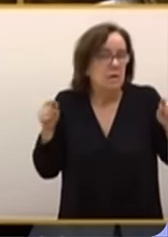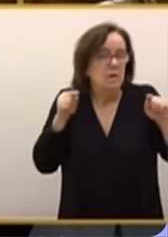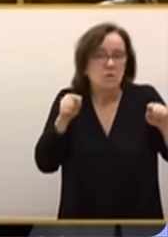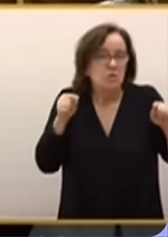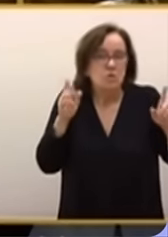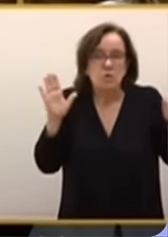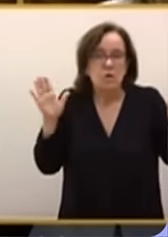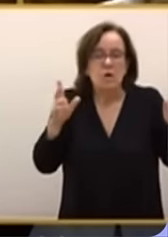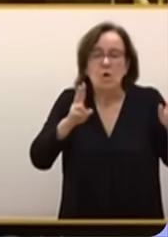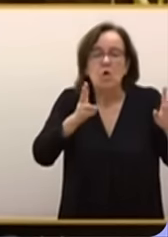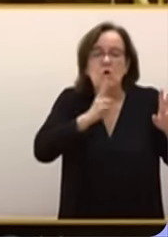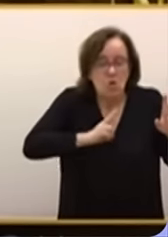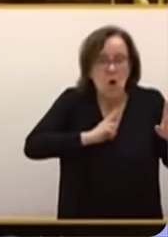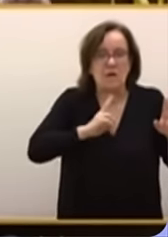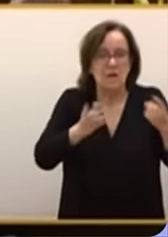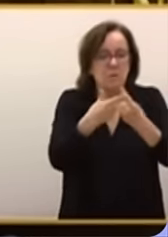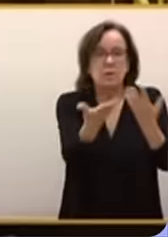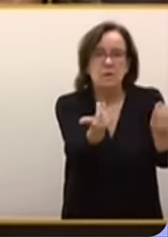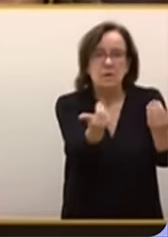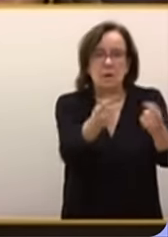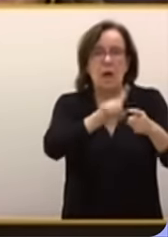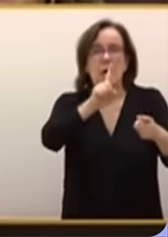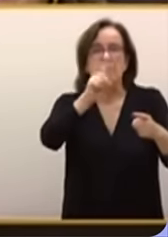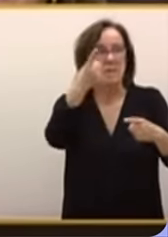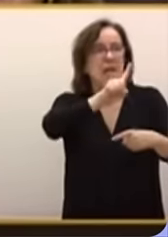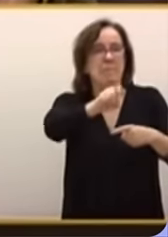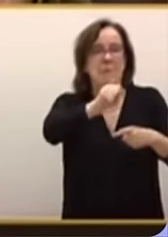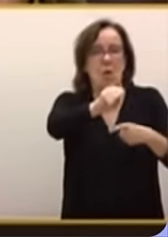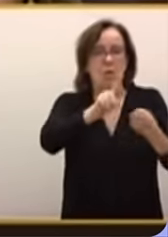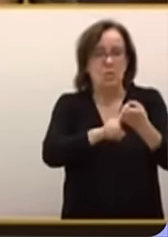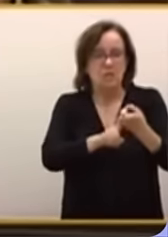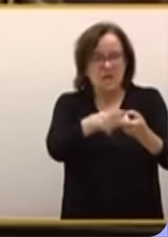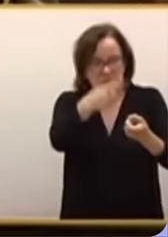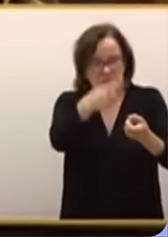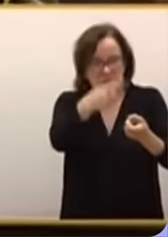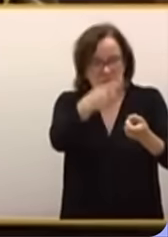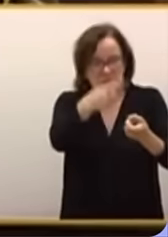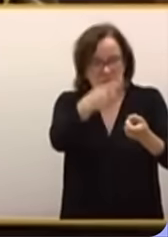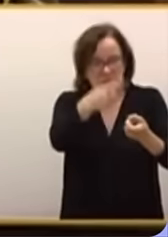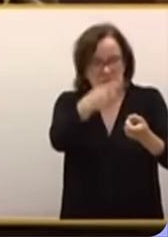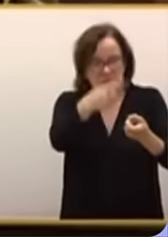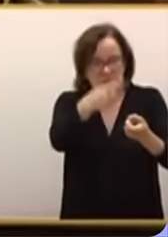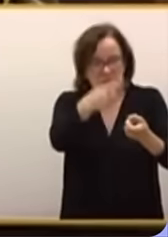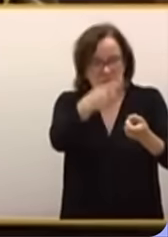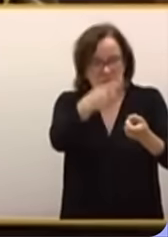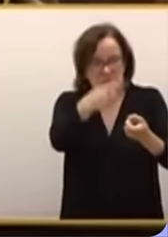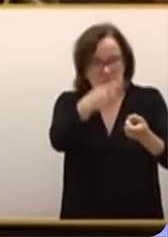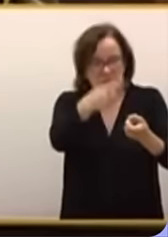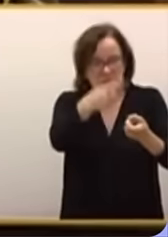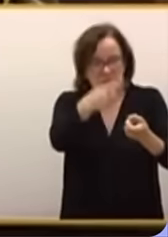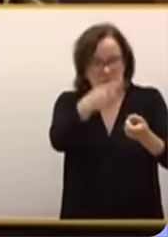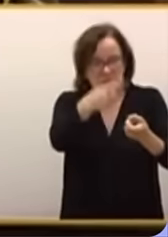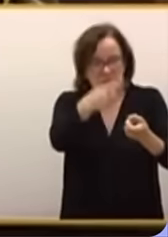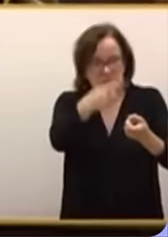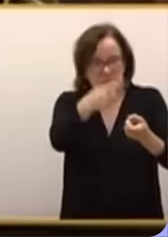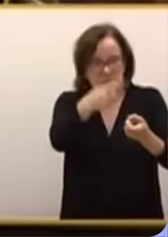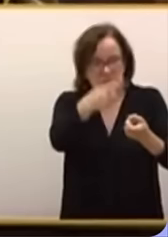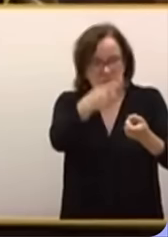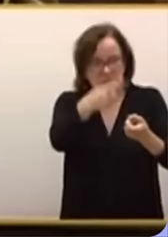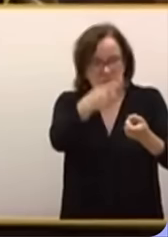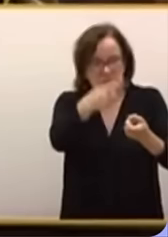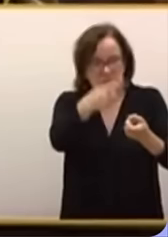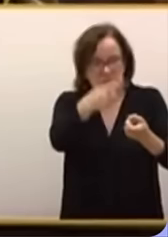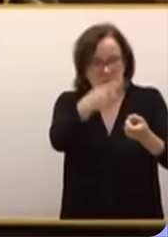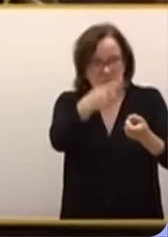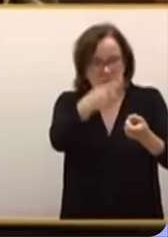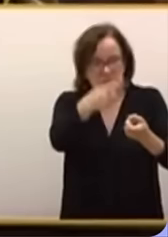Así que, contésteme. Primera pregunta. Le consta... Es cierto. La cuestión no